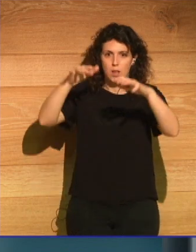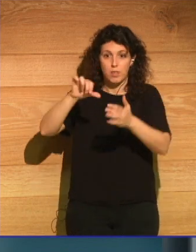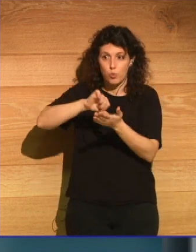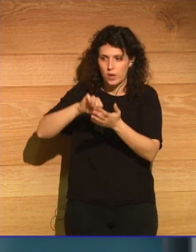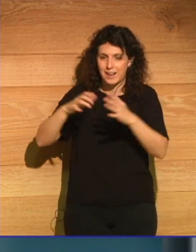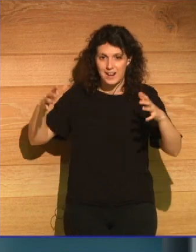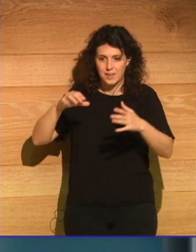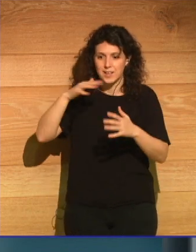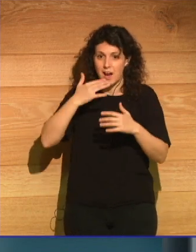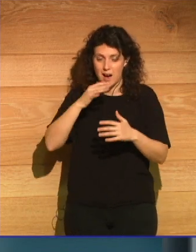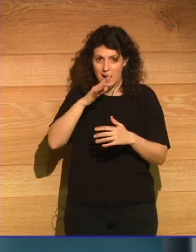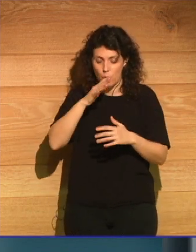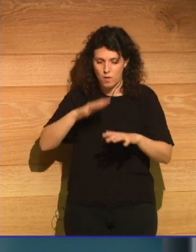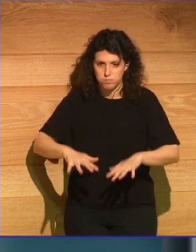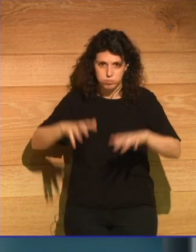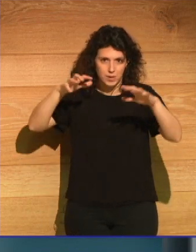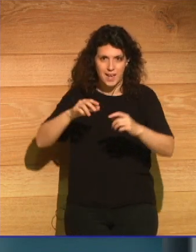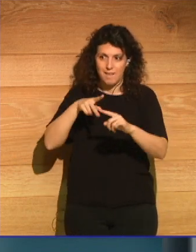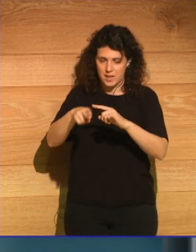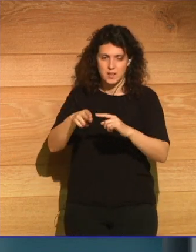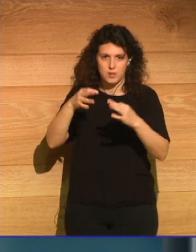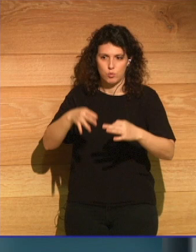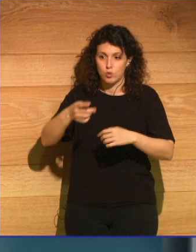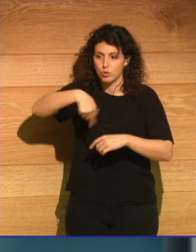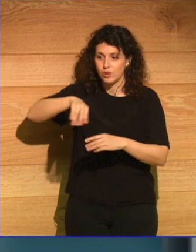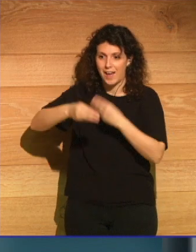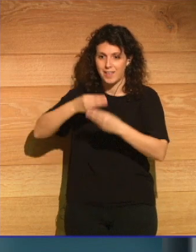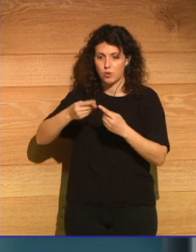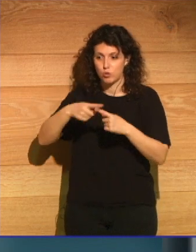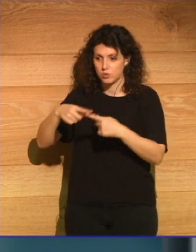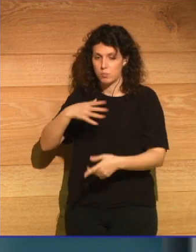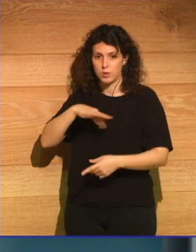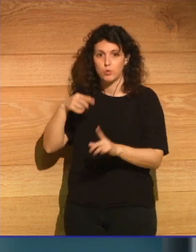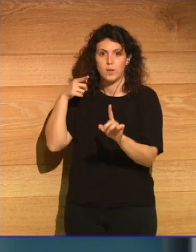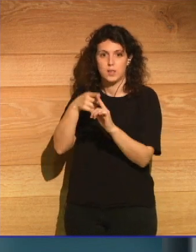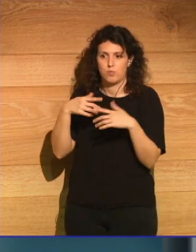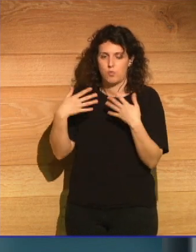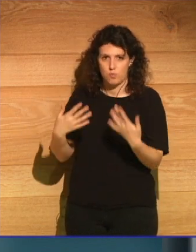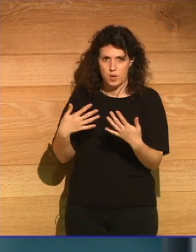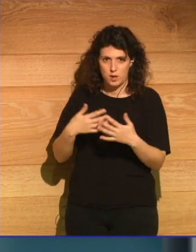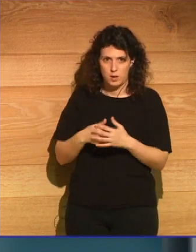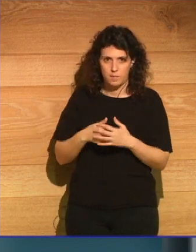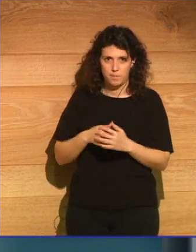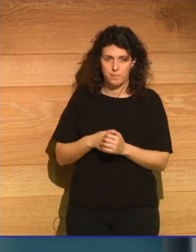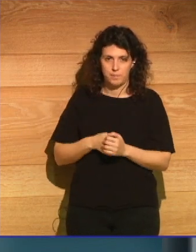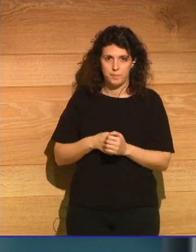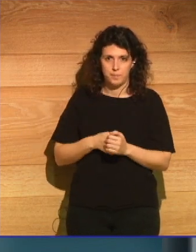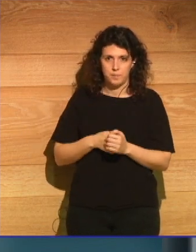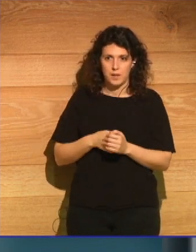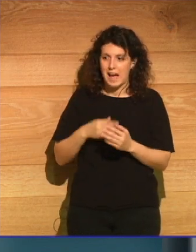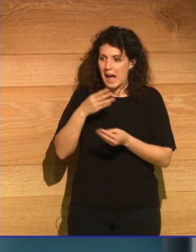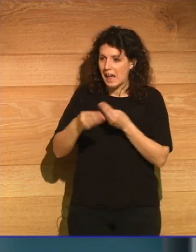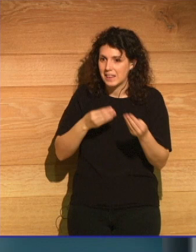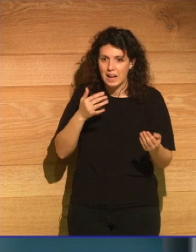ejemplo. Lo primero que tenemos que hacer es hacer todo lo que podamos para hacer